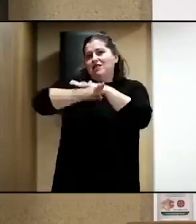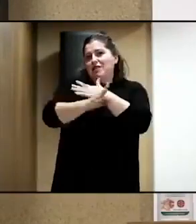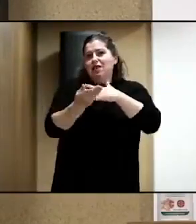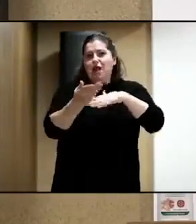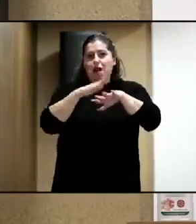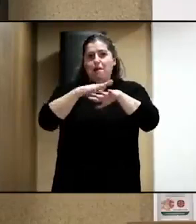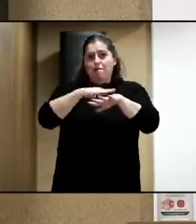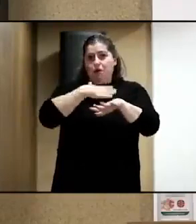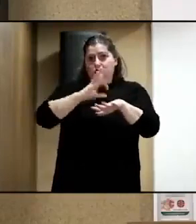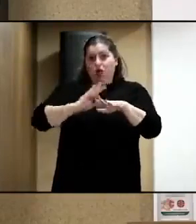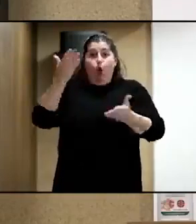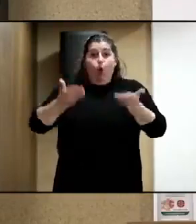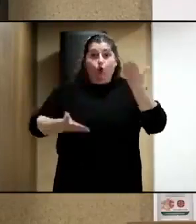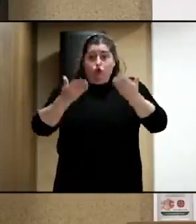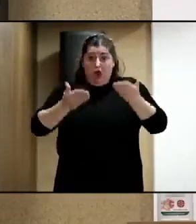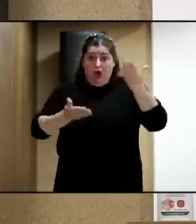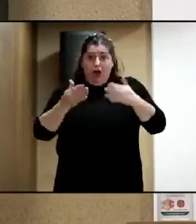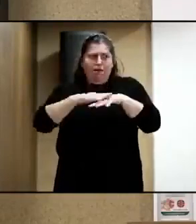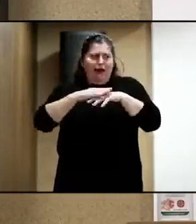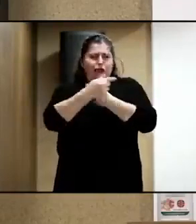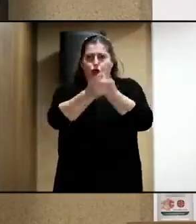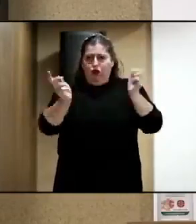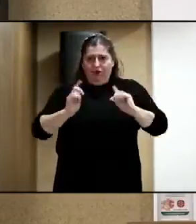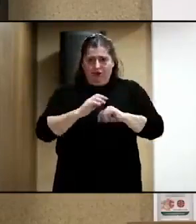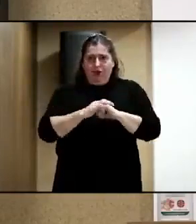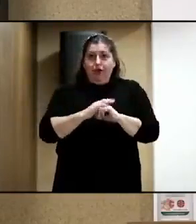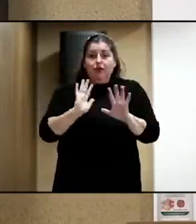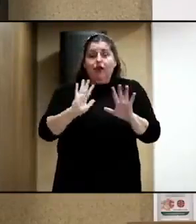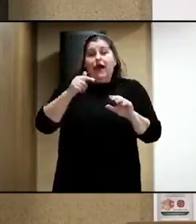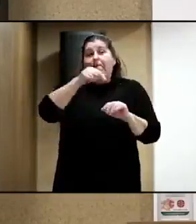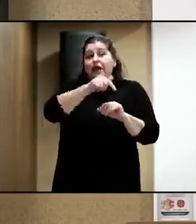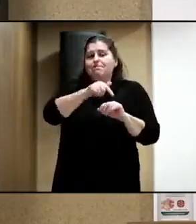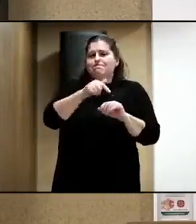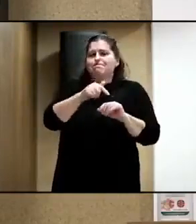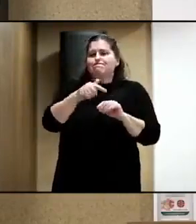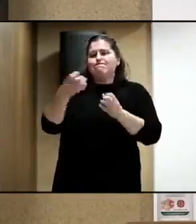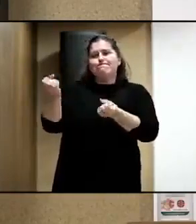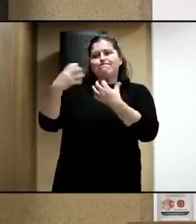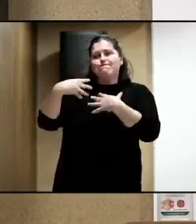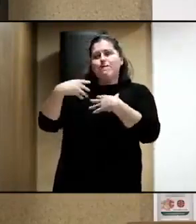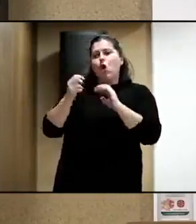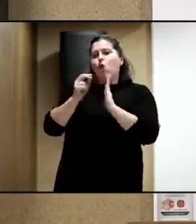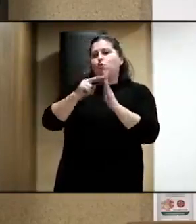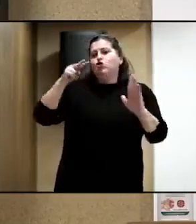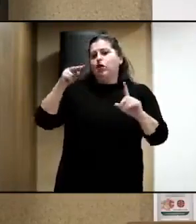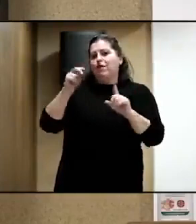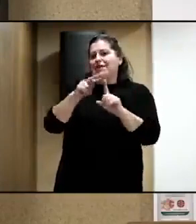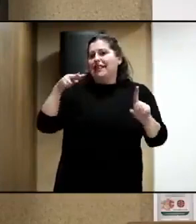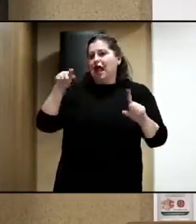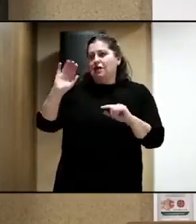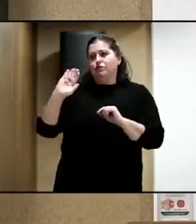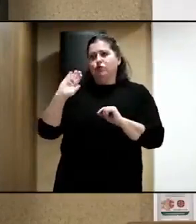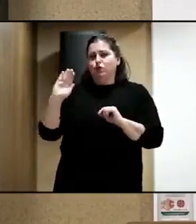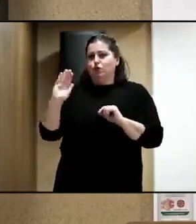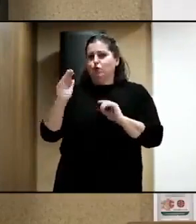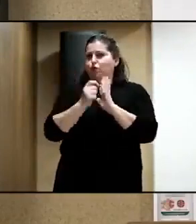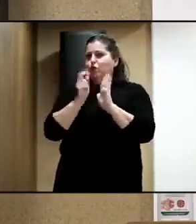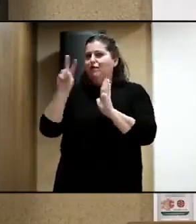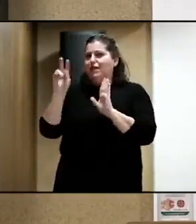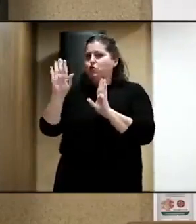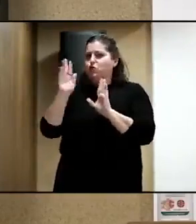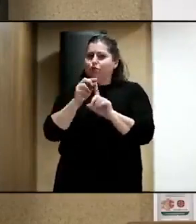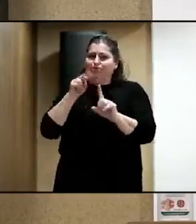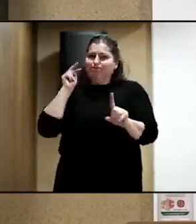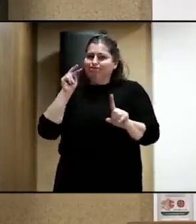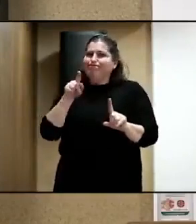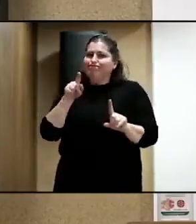ende, pues, más justa, ¿no?, para todos. Entonces, ahí nos van a dar un poco su punto de vista. Creemos que ellos son los que representan